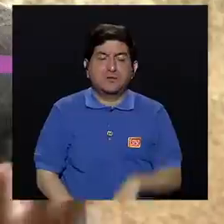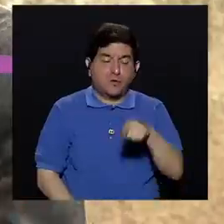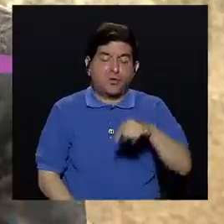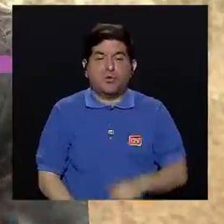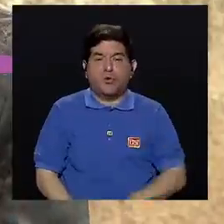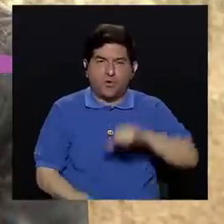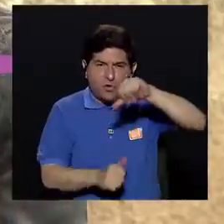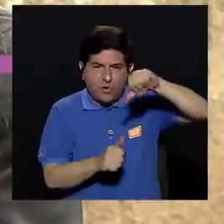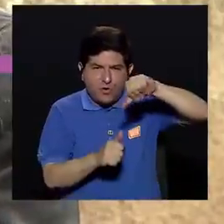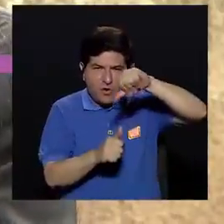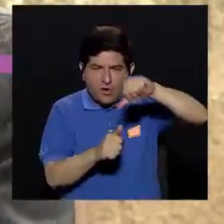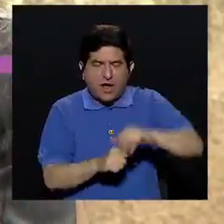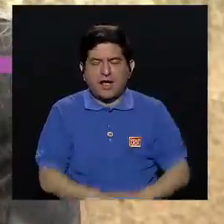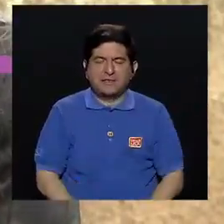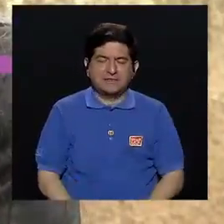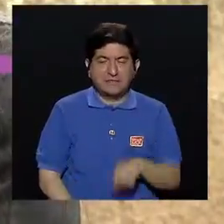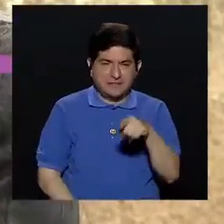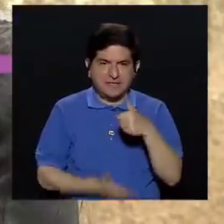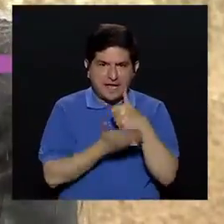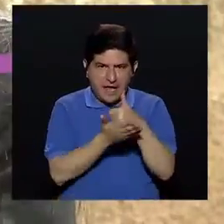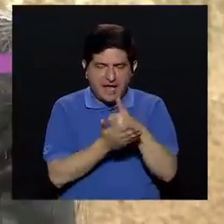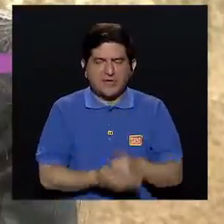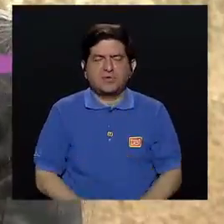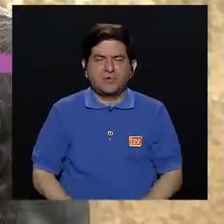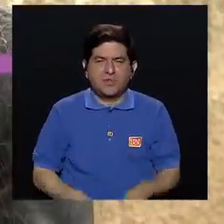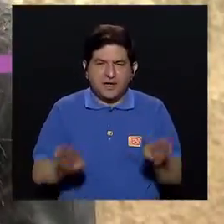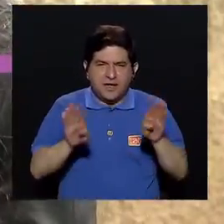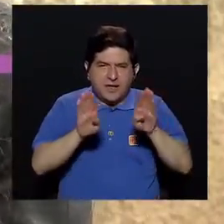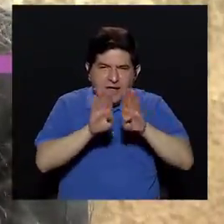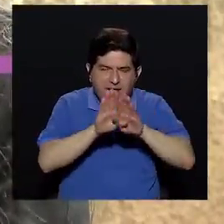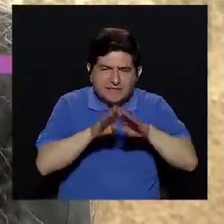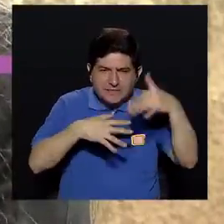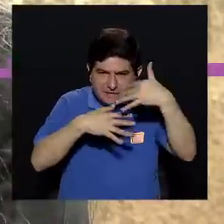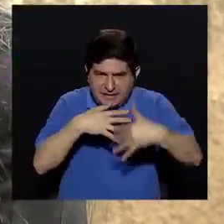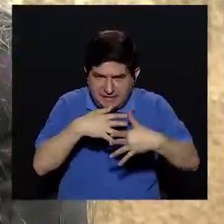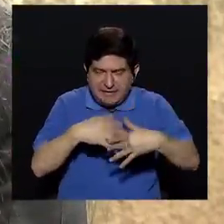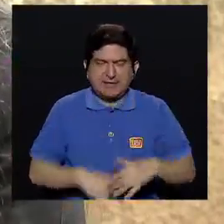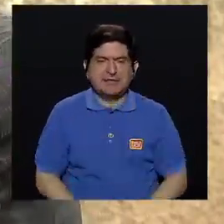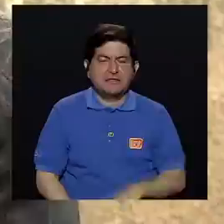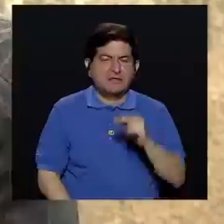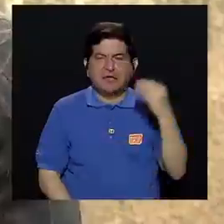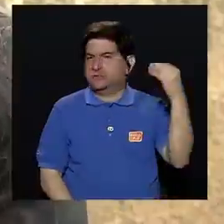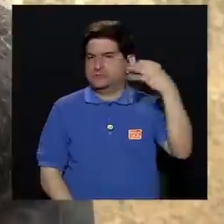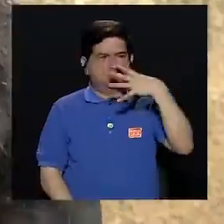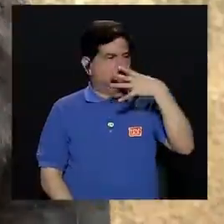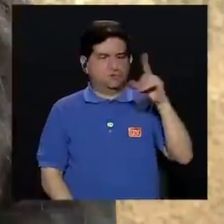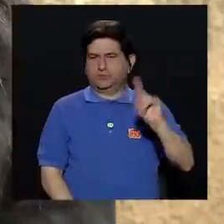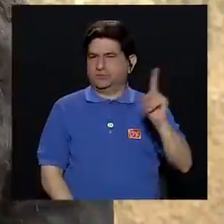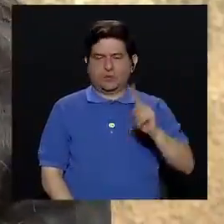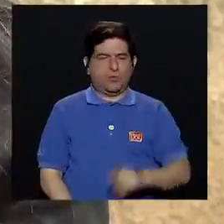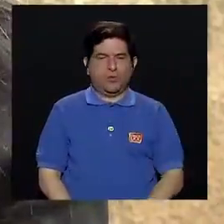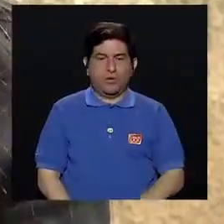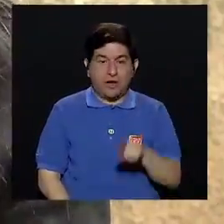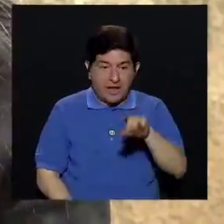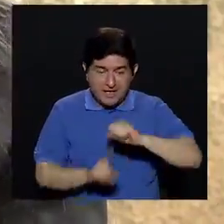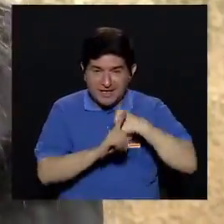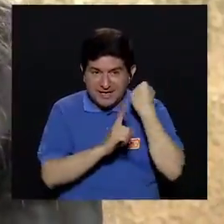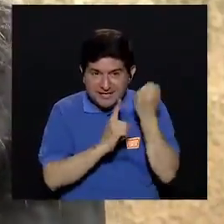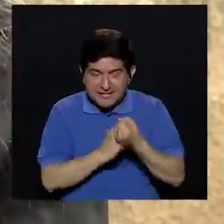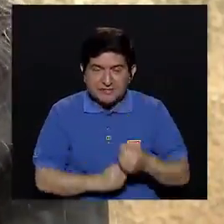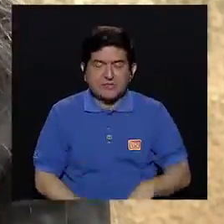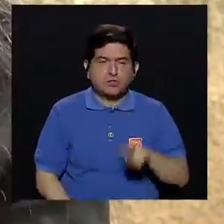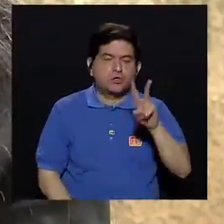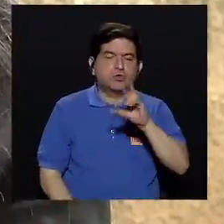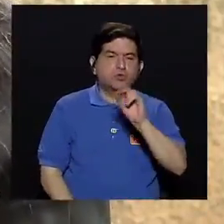mineral, en este caso, porque nos favorece lo que es la cicatrización, que no se asolee, para que la cicatrización, por lo menos